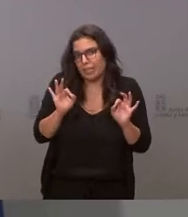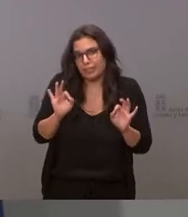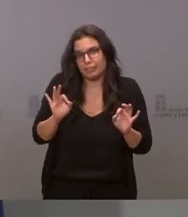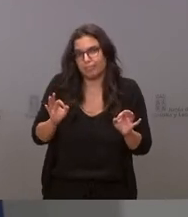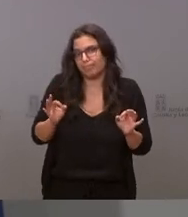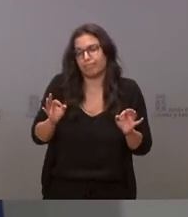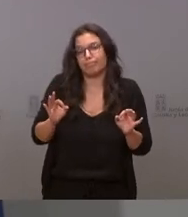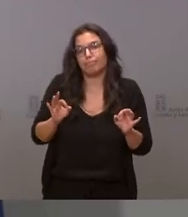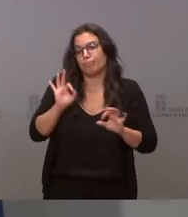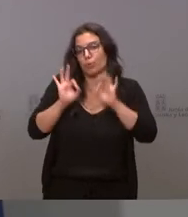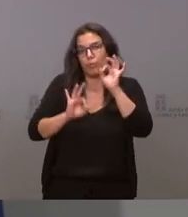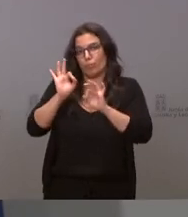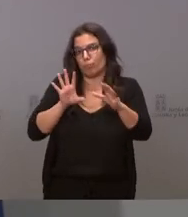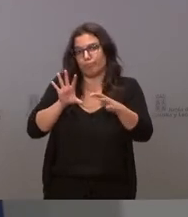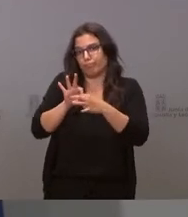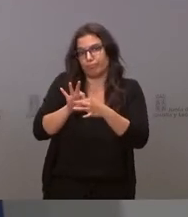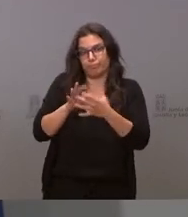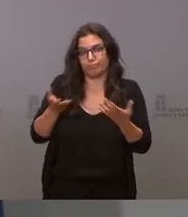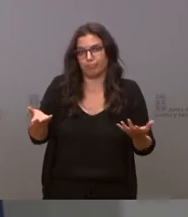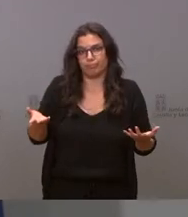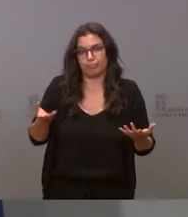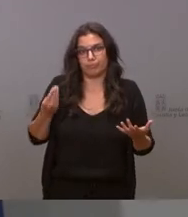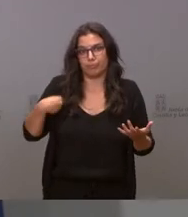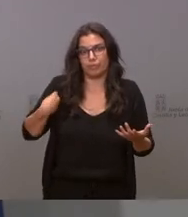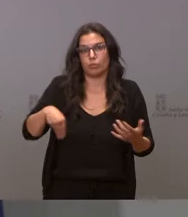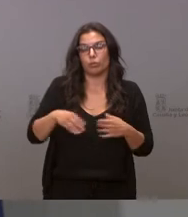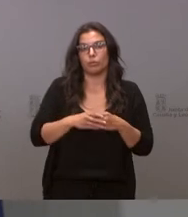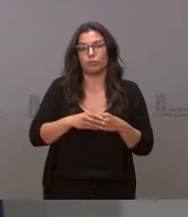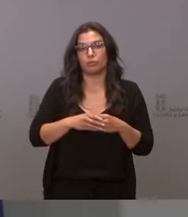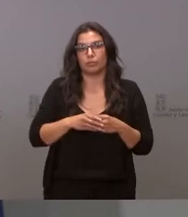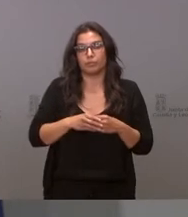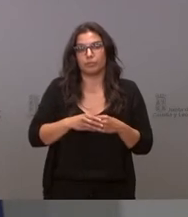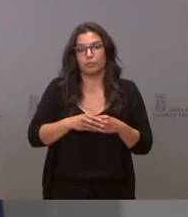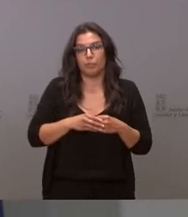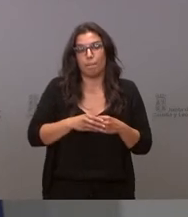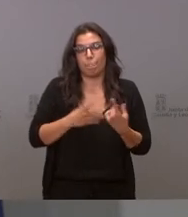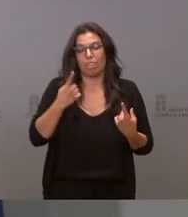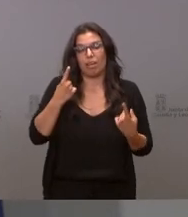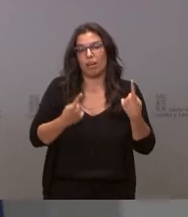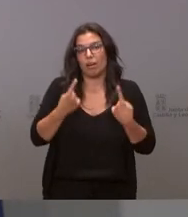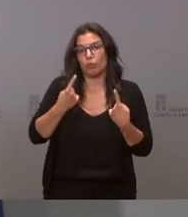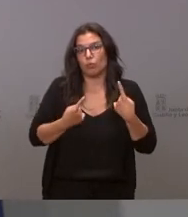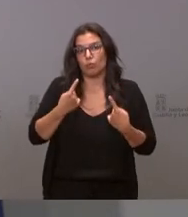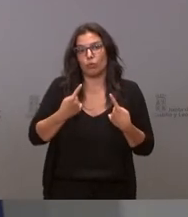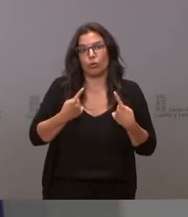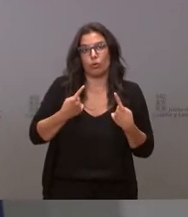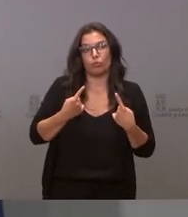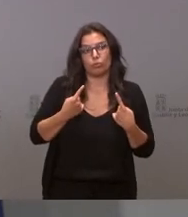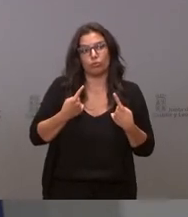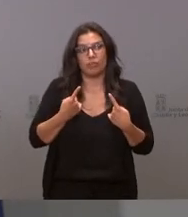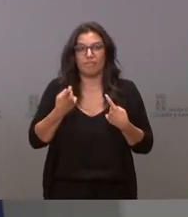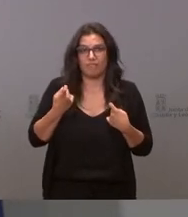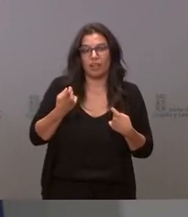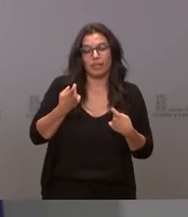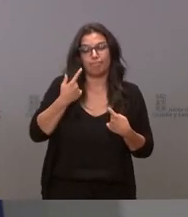al porcentaje de fallecimientos que hay en la UCI aún nos quedan desgraciadamente unos cuantos fallecimientos que es